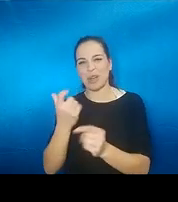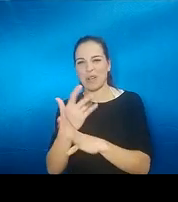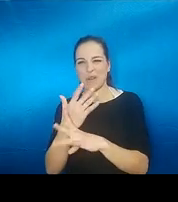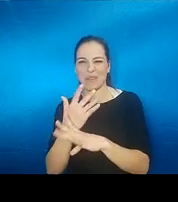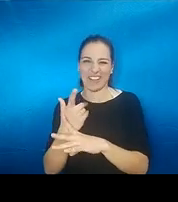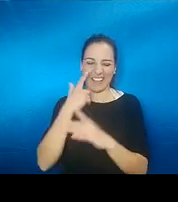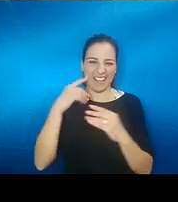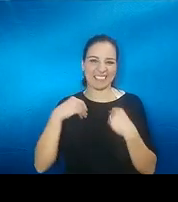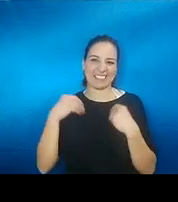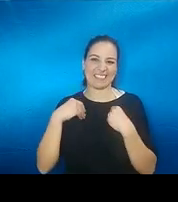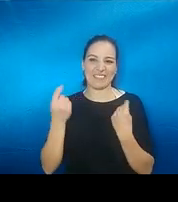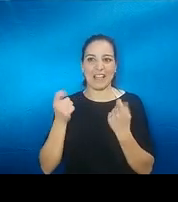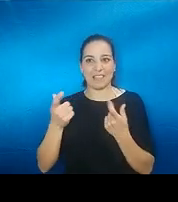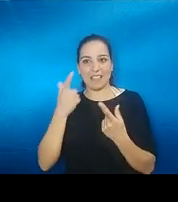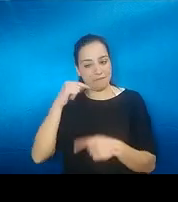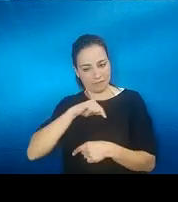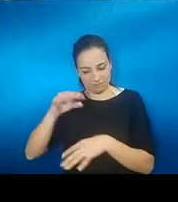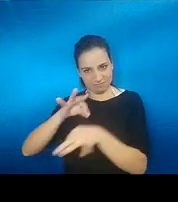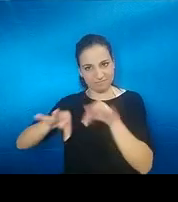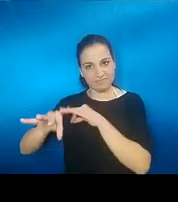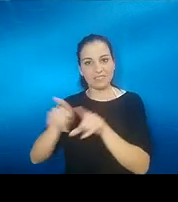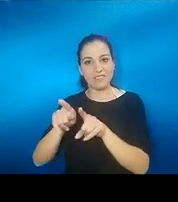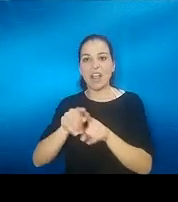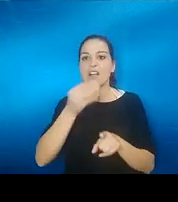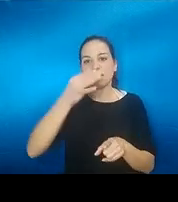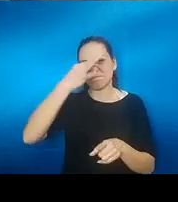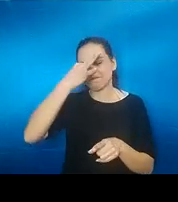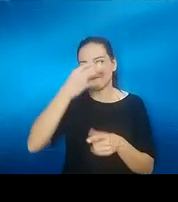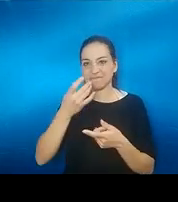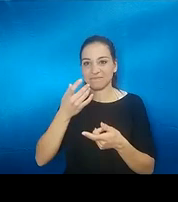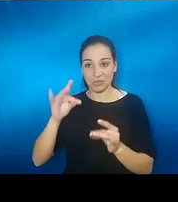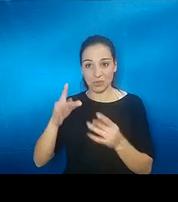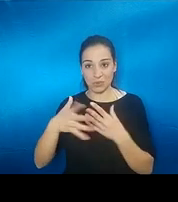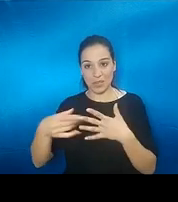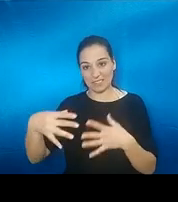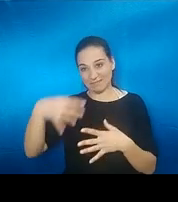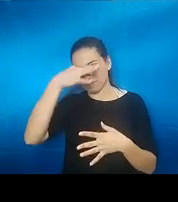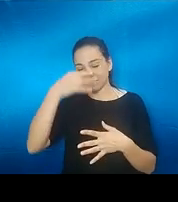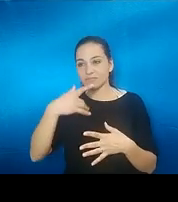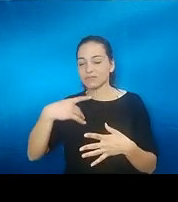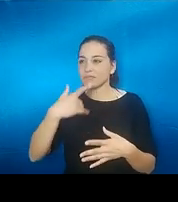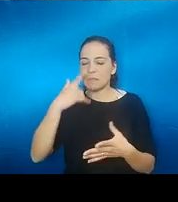ver como a que se sientan como vosotros porque cuando se tapan la nariz y comen algo ya les va a saber va a perder sabor